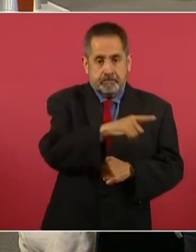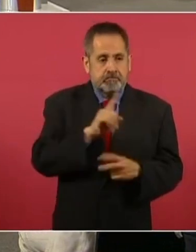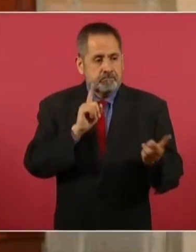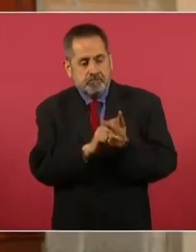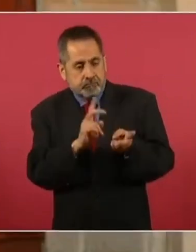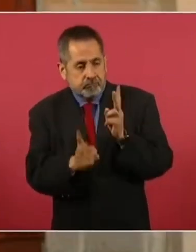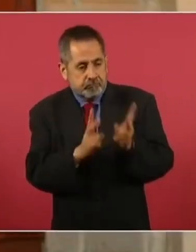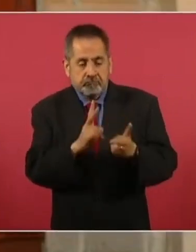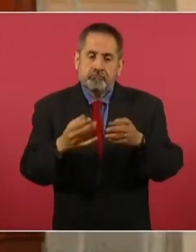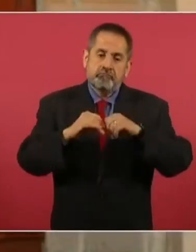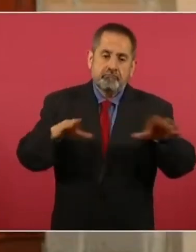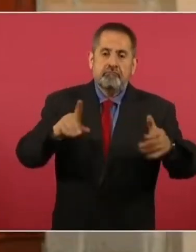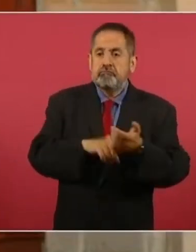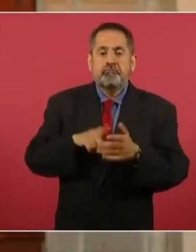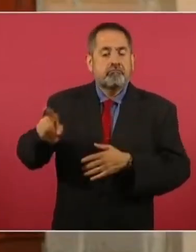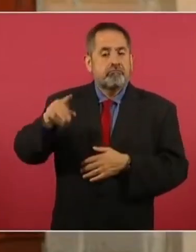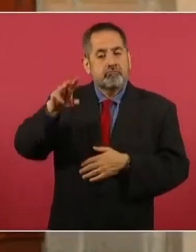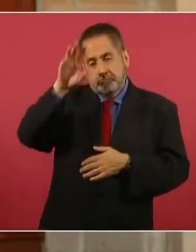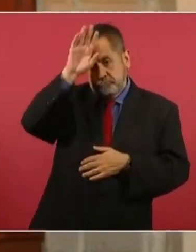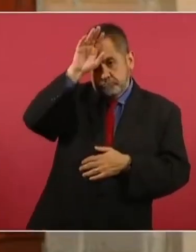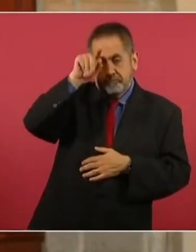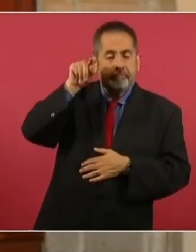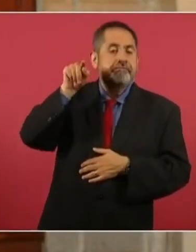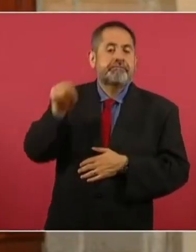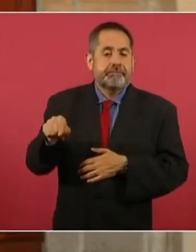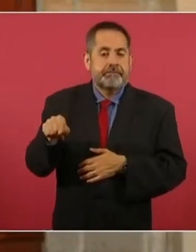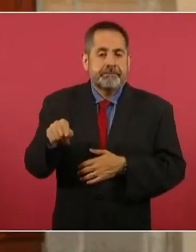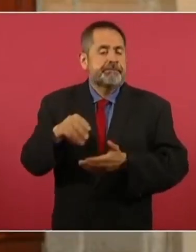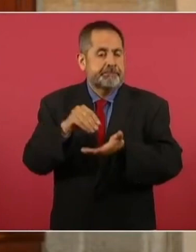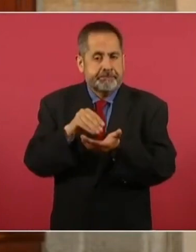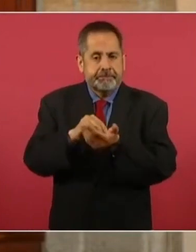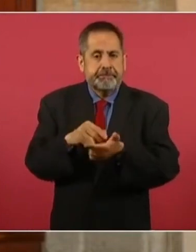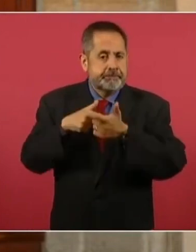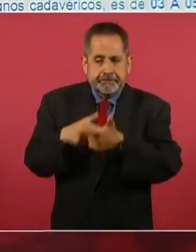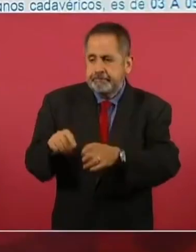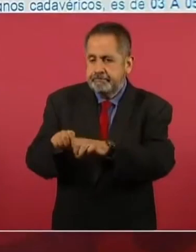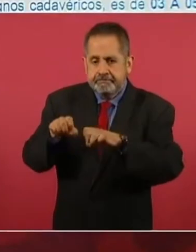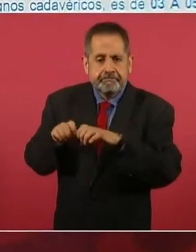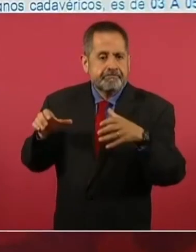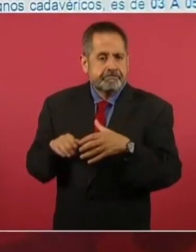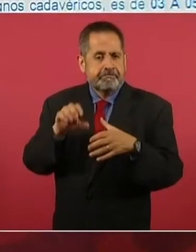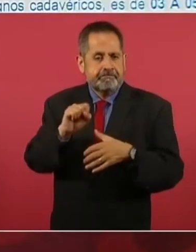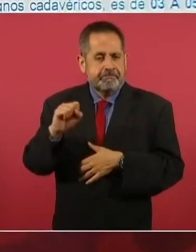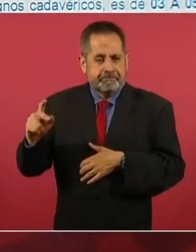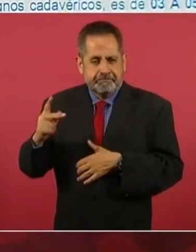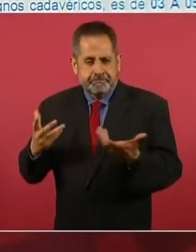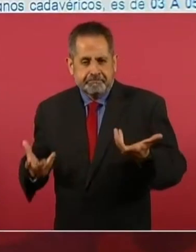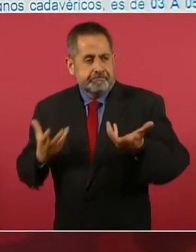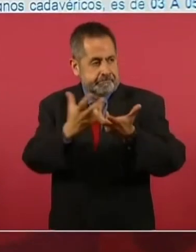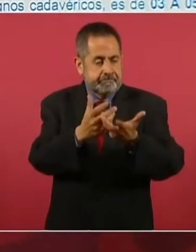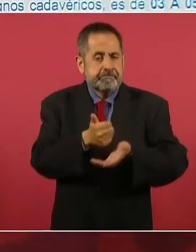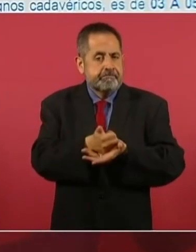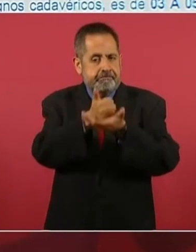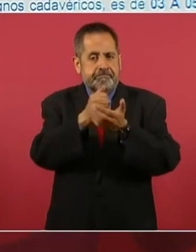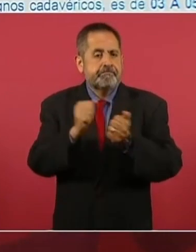en la ciudad de Monterrey decir que continúa un equipo de la Secretaría de Seguridad coadyuvando